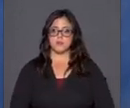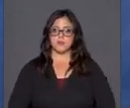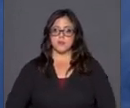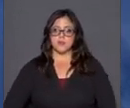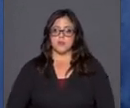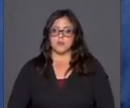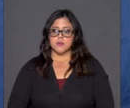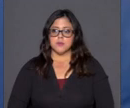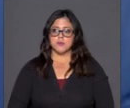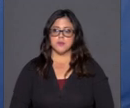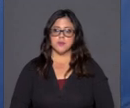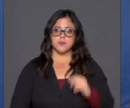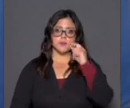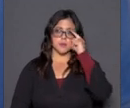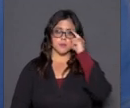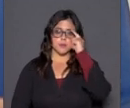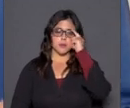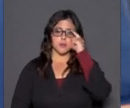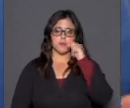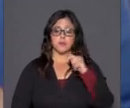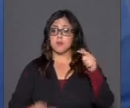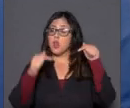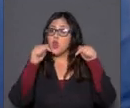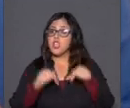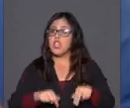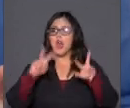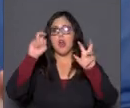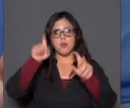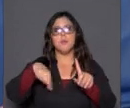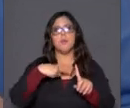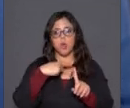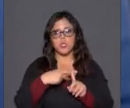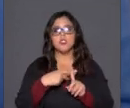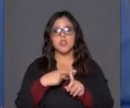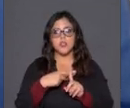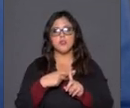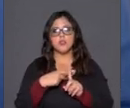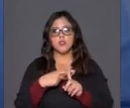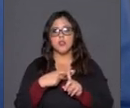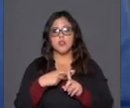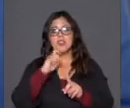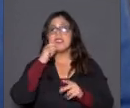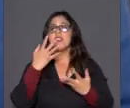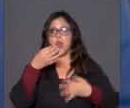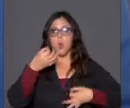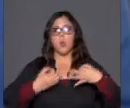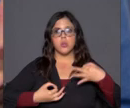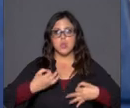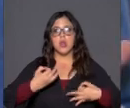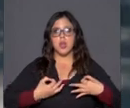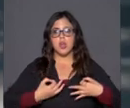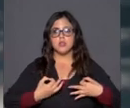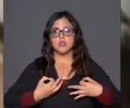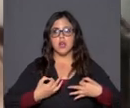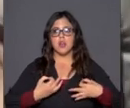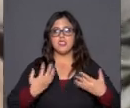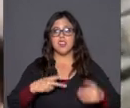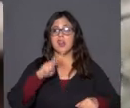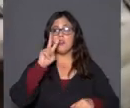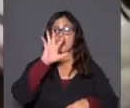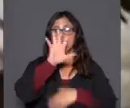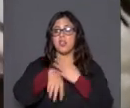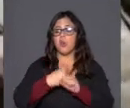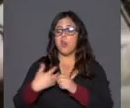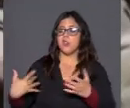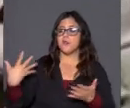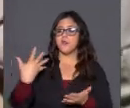A ver, yo creo que lo que ha ocurrido el día de hoy es algo positivo, desde el punto de vista que trae algo de justicia a lo que ha sido 25 años de terrorismo